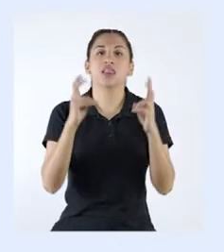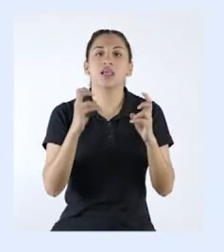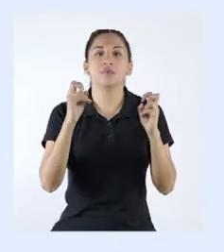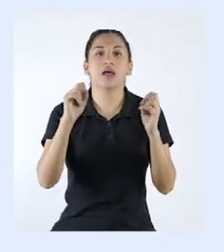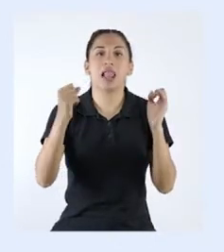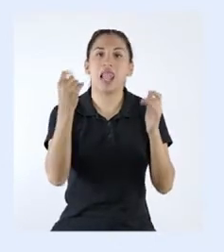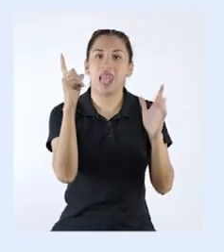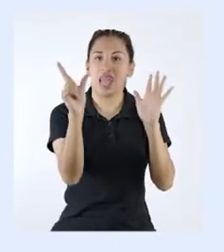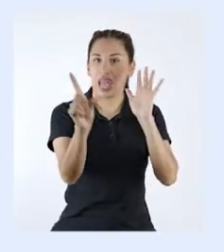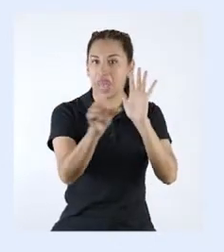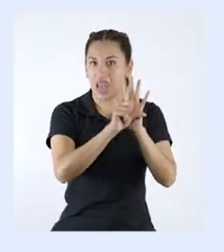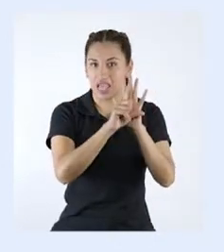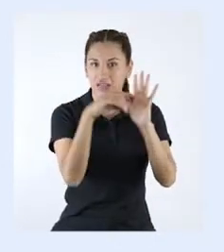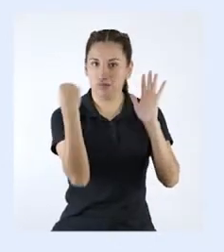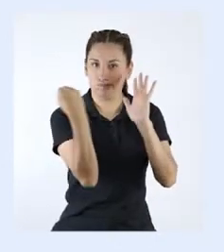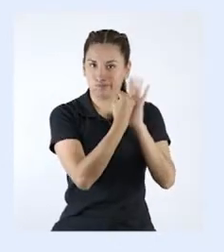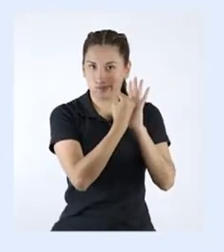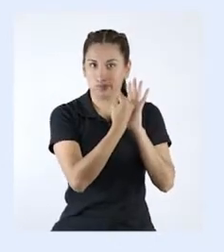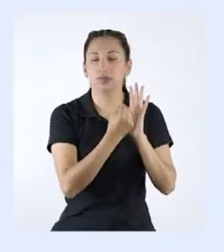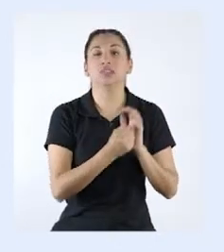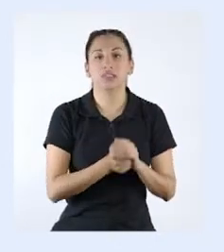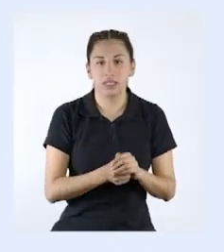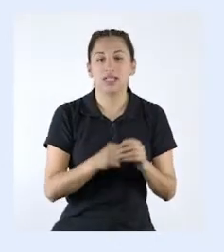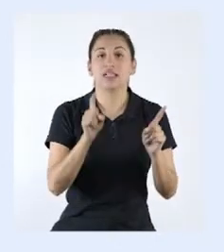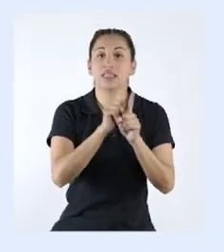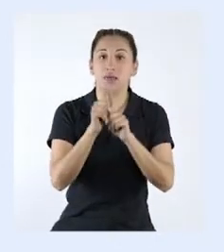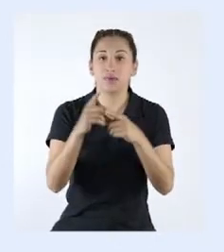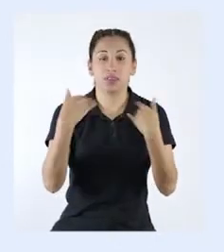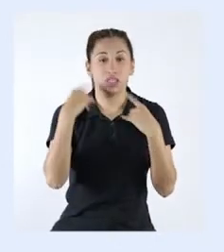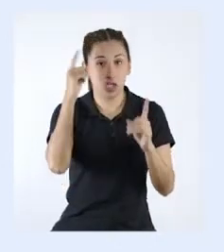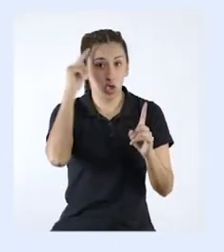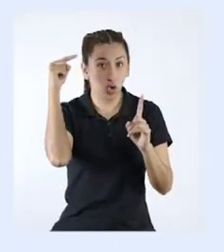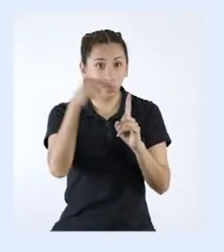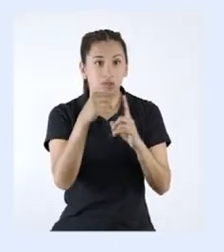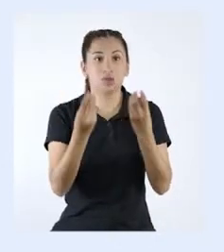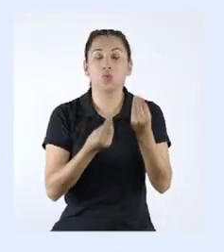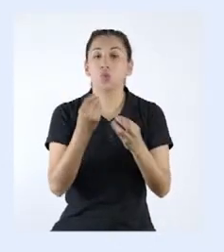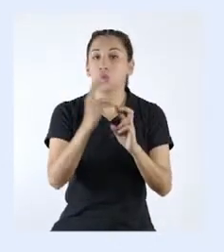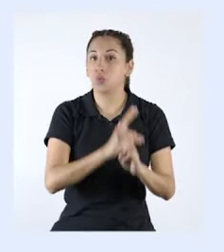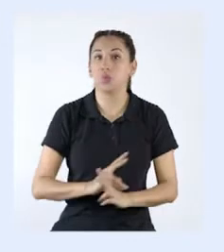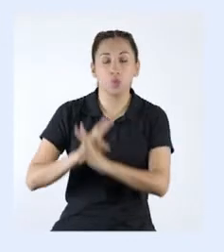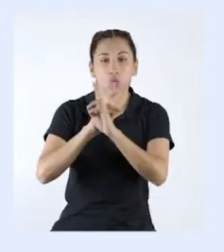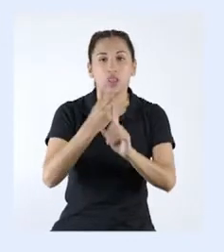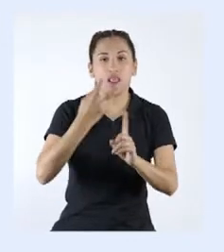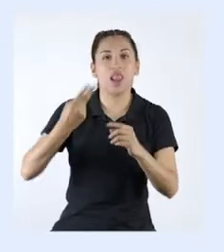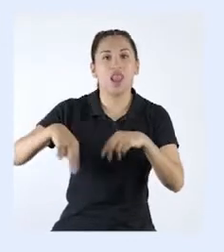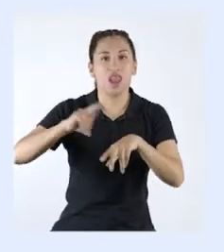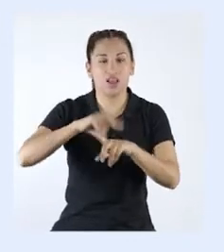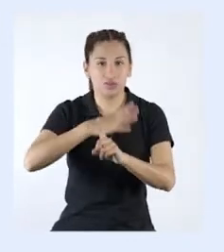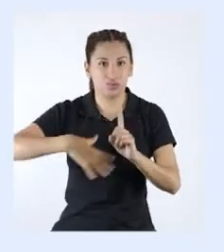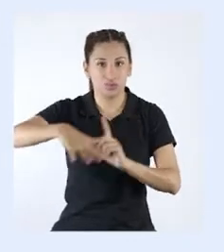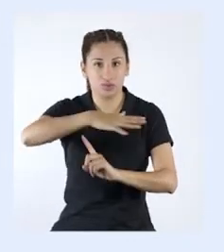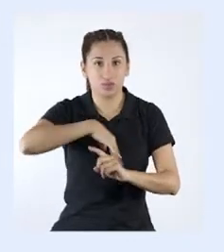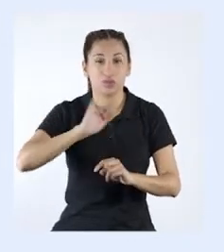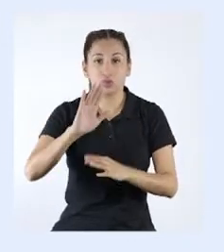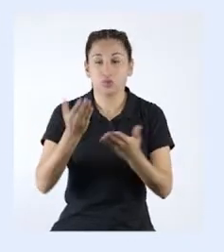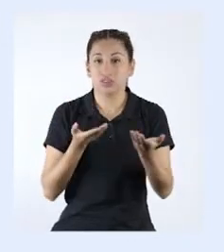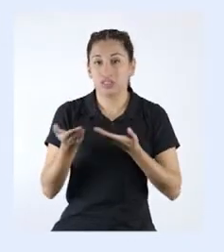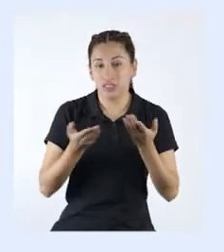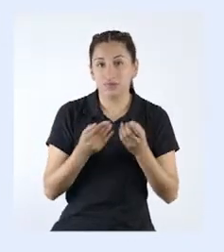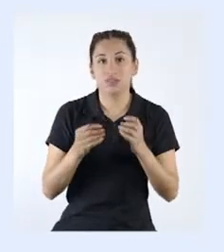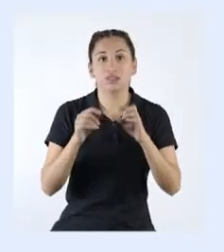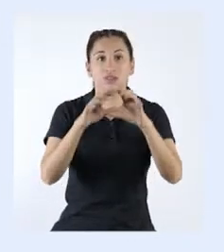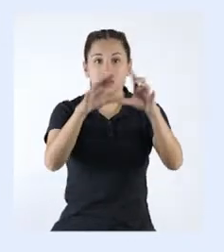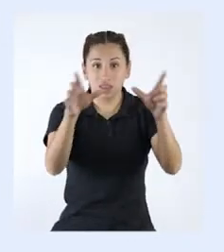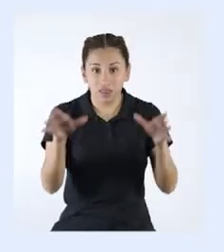de un instrumento legal. Además, tienen objetivos específicos de conservación de la naturaleza, sus